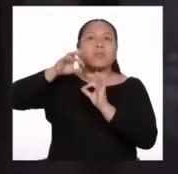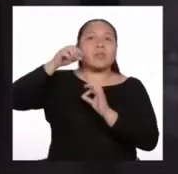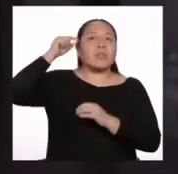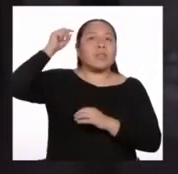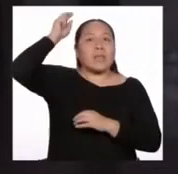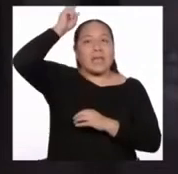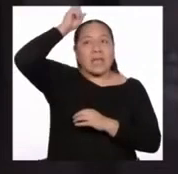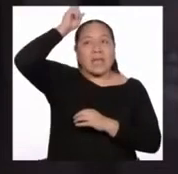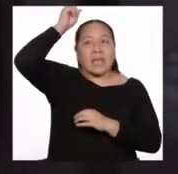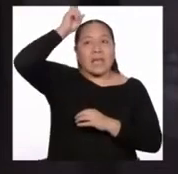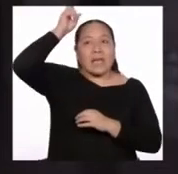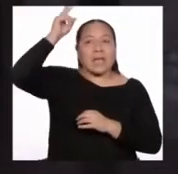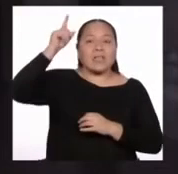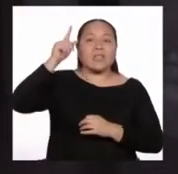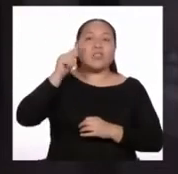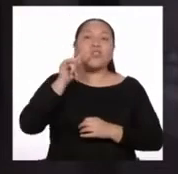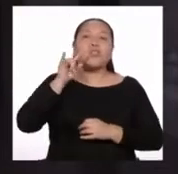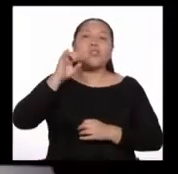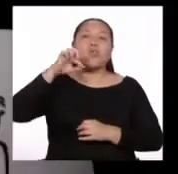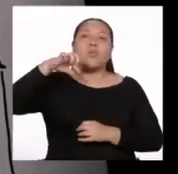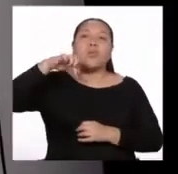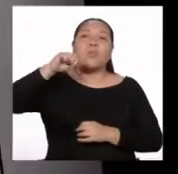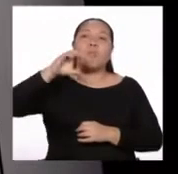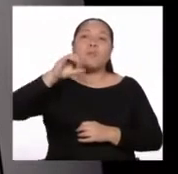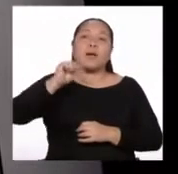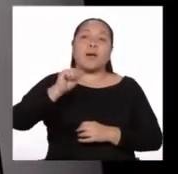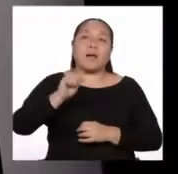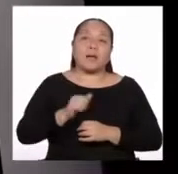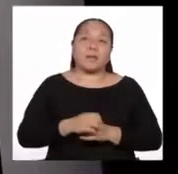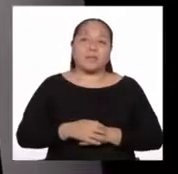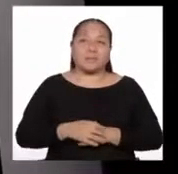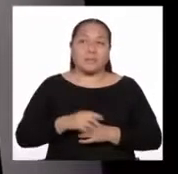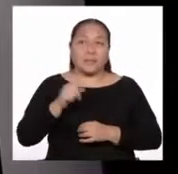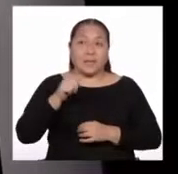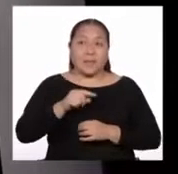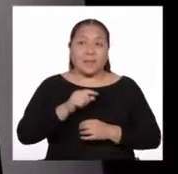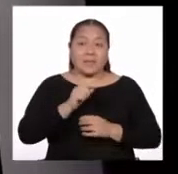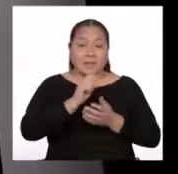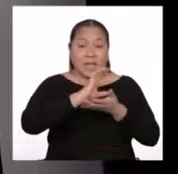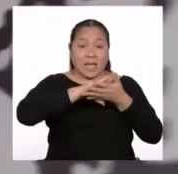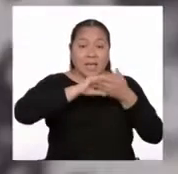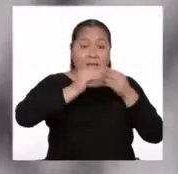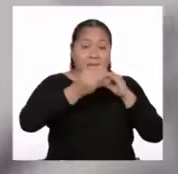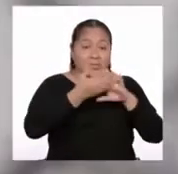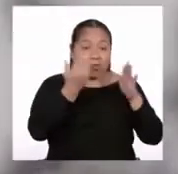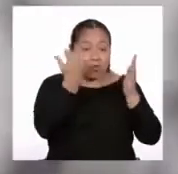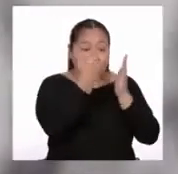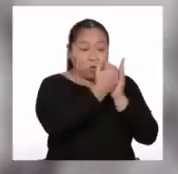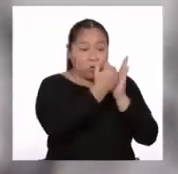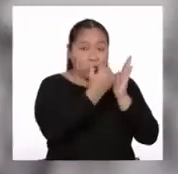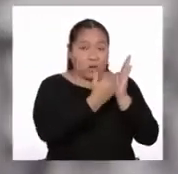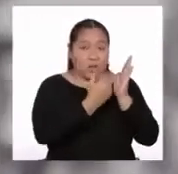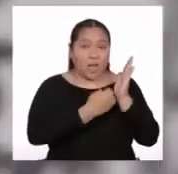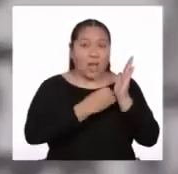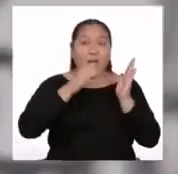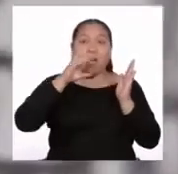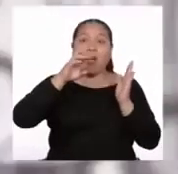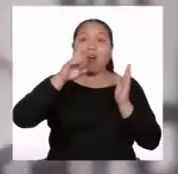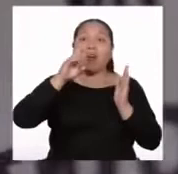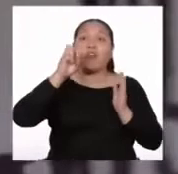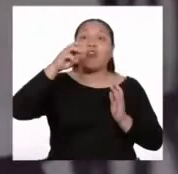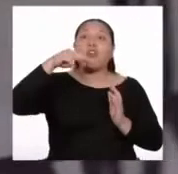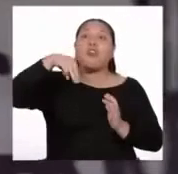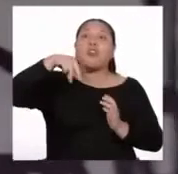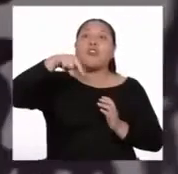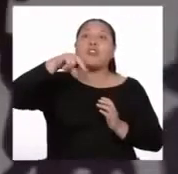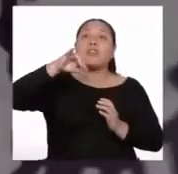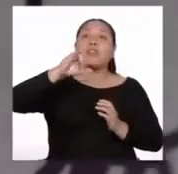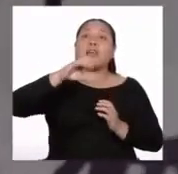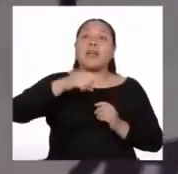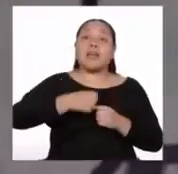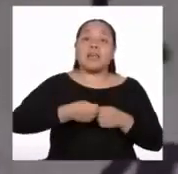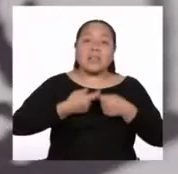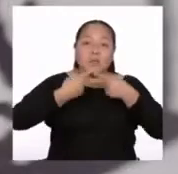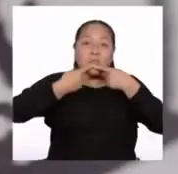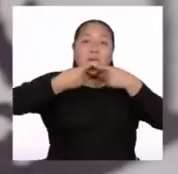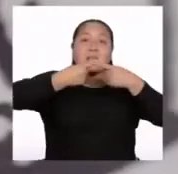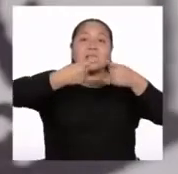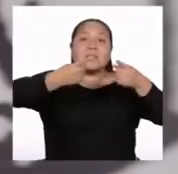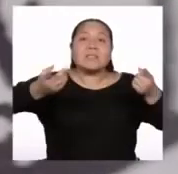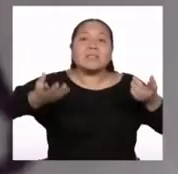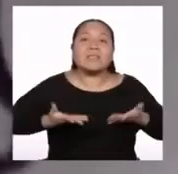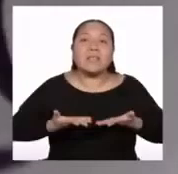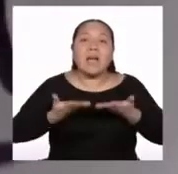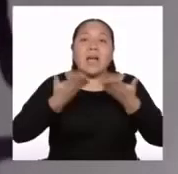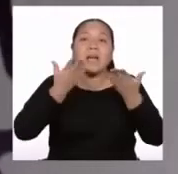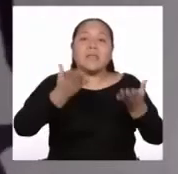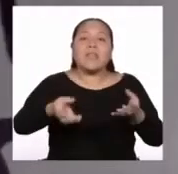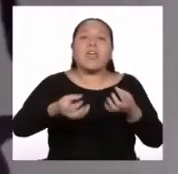de los incas, con Tupac Inca y Upanque. La crónica está escrita en función de hacerle llegar un mensaje sobre